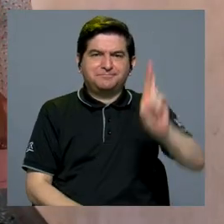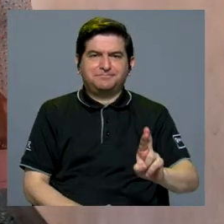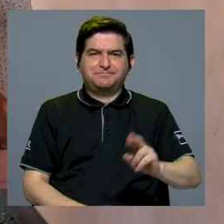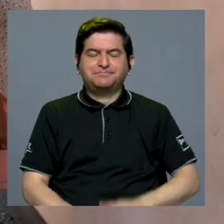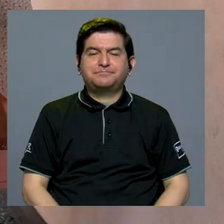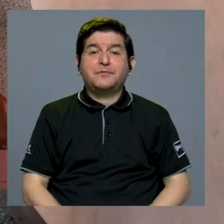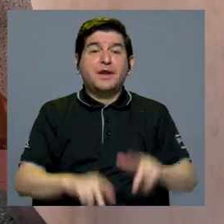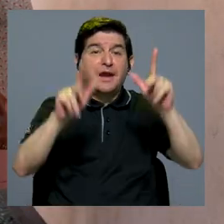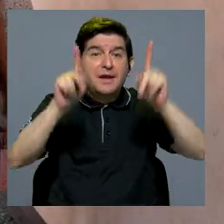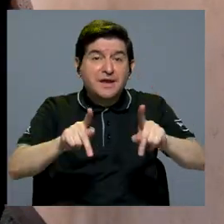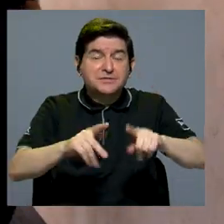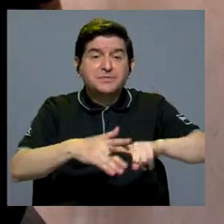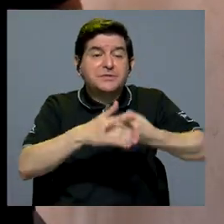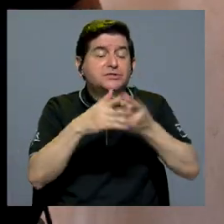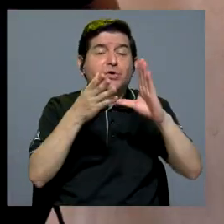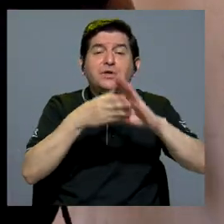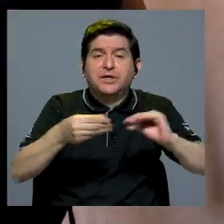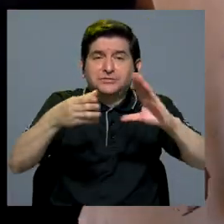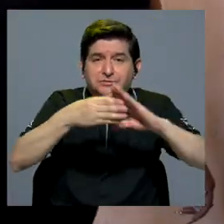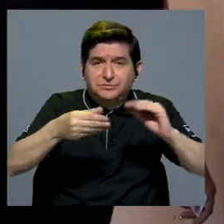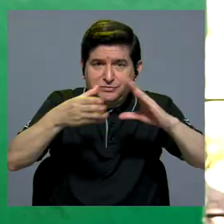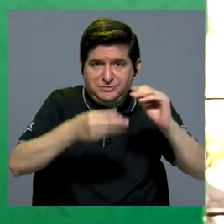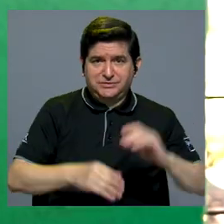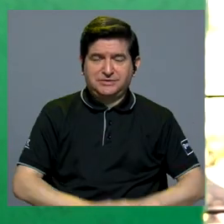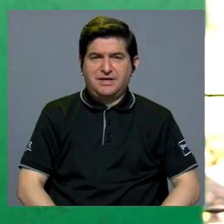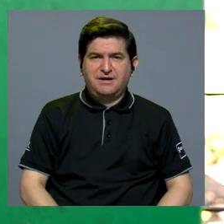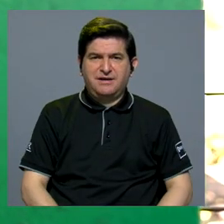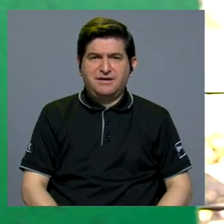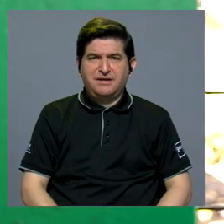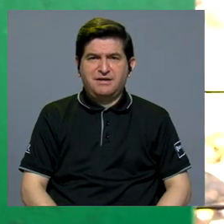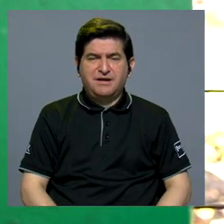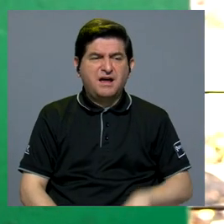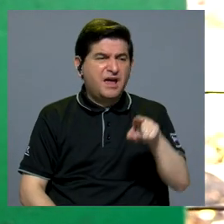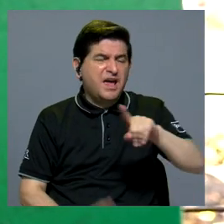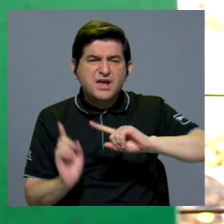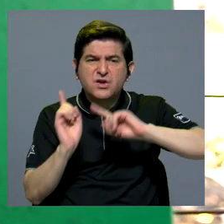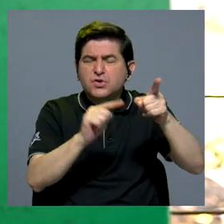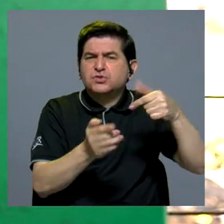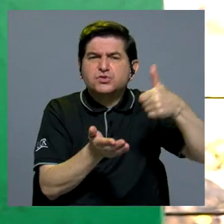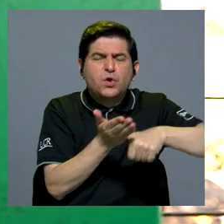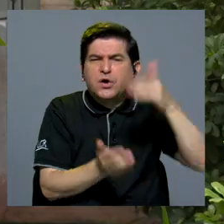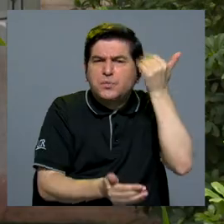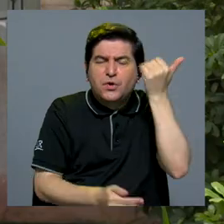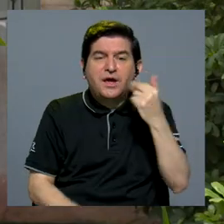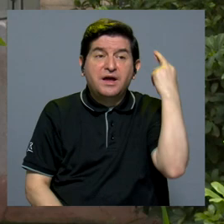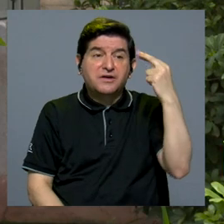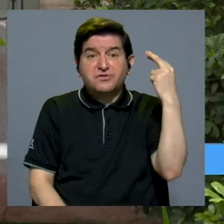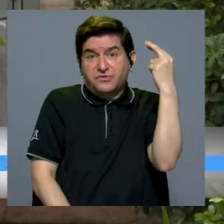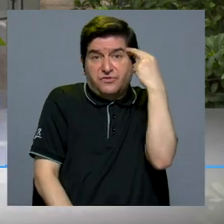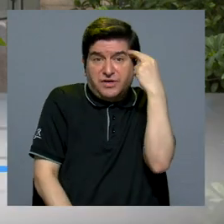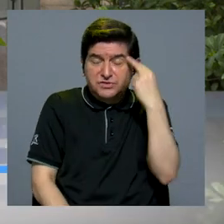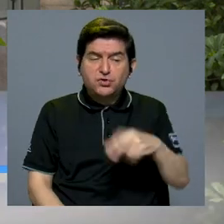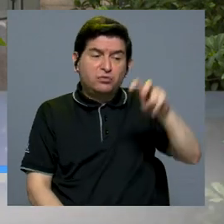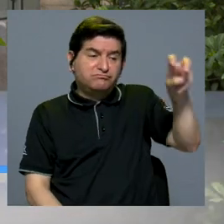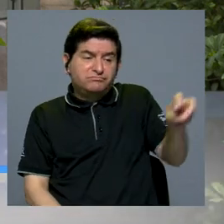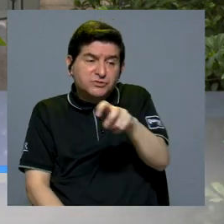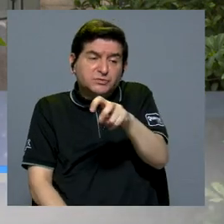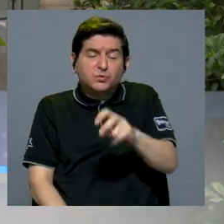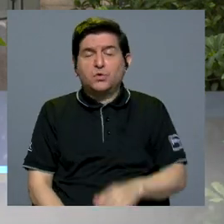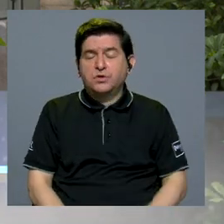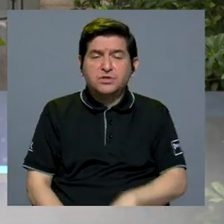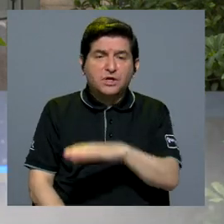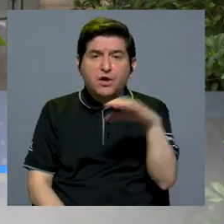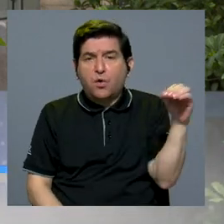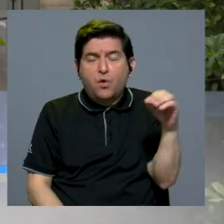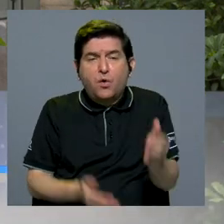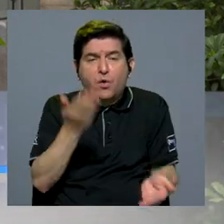personas abstencionistas en Costa Rica. La gente nos empezaba a comentar que hacía que ellos no se acercaran a la urna, dieron razones